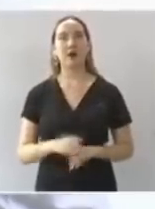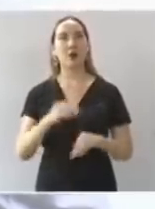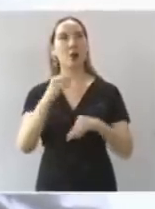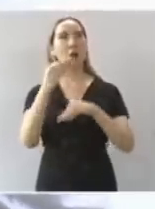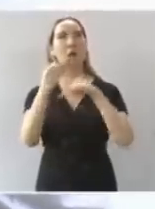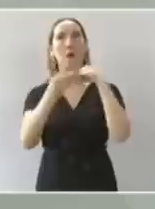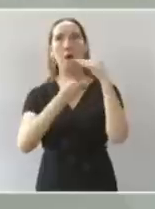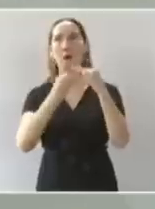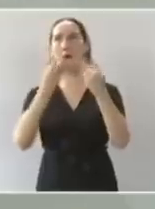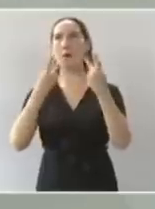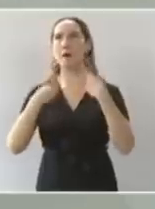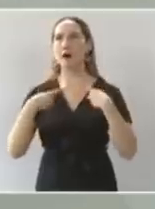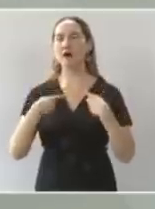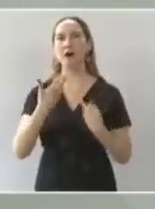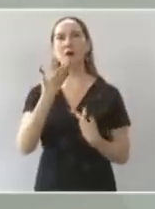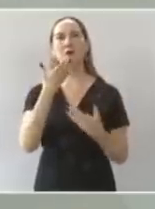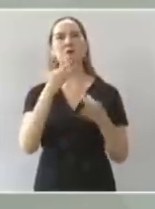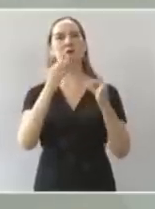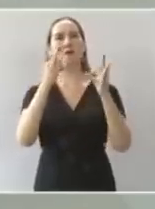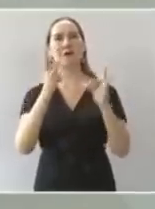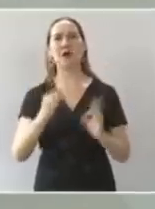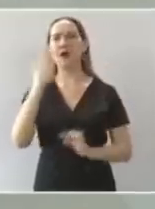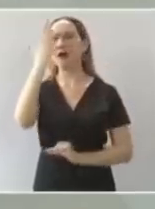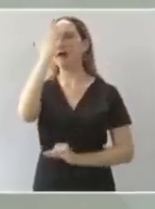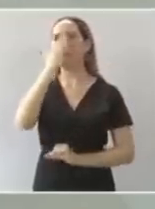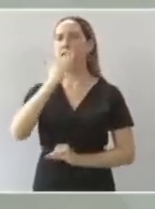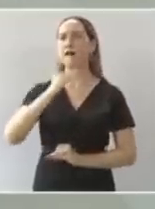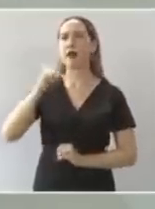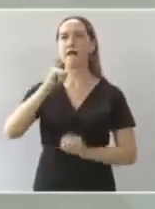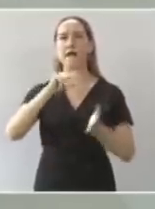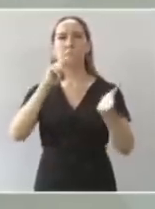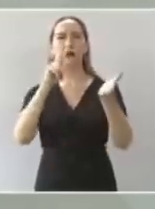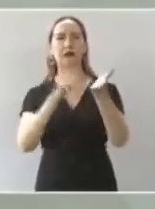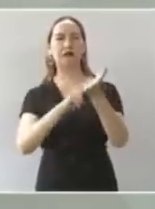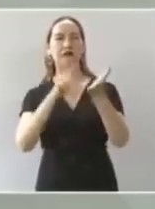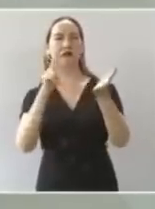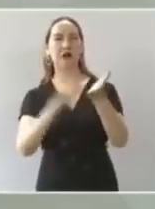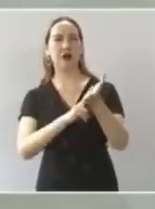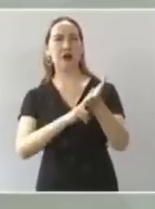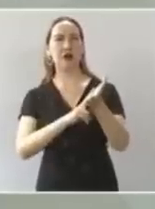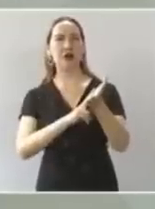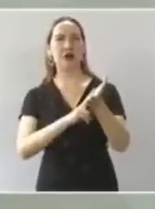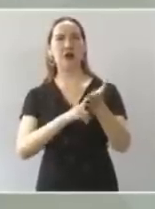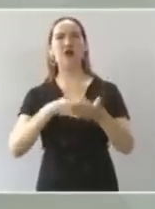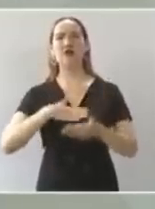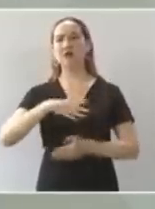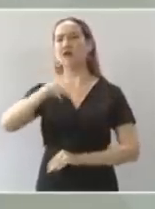convicciones. Yo los recomiendo a los que están